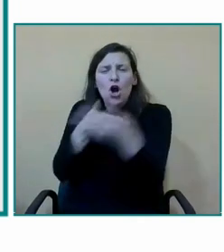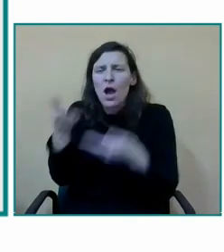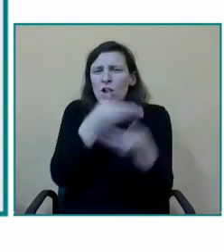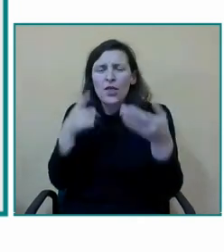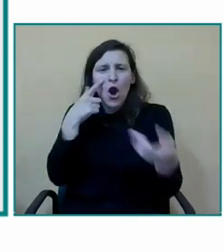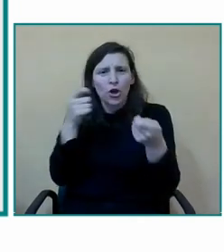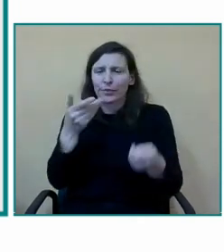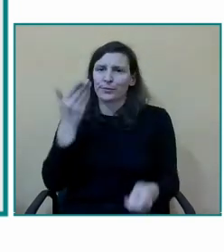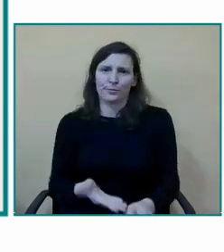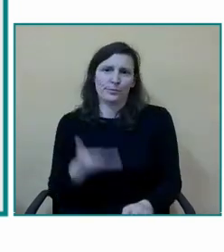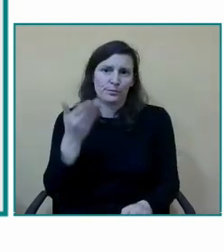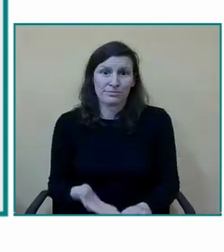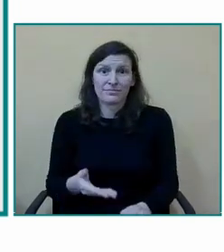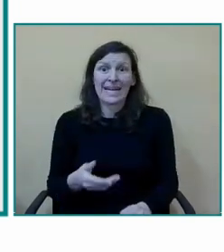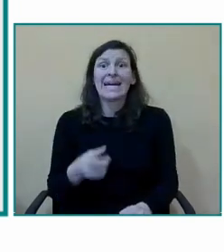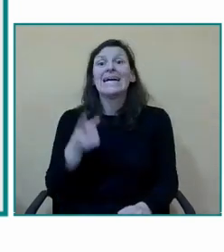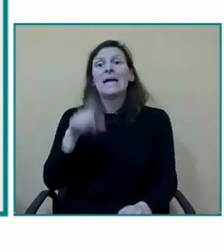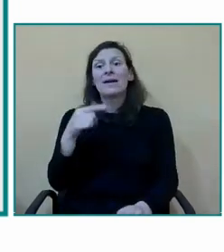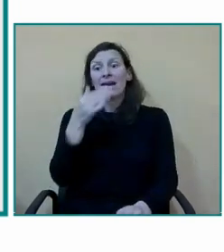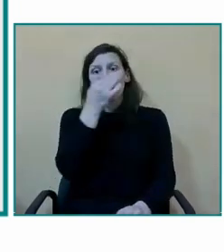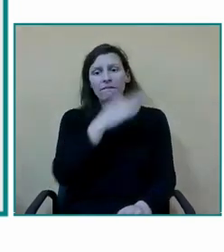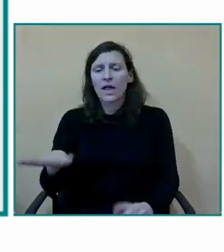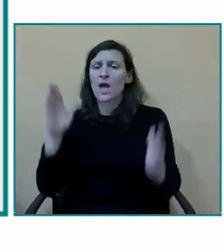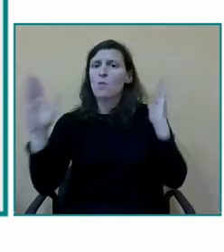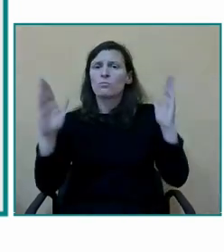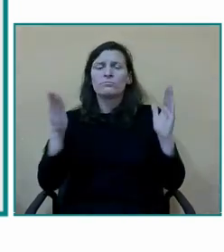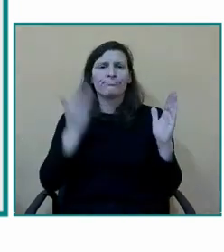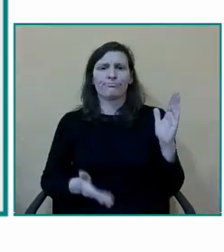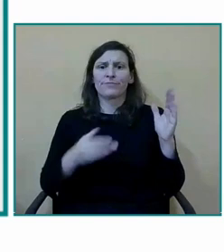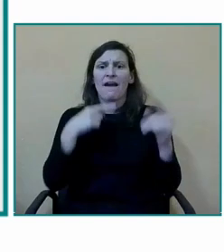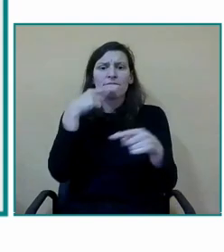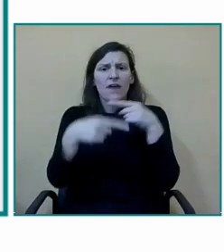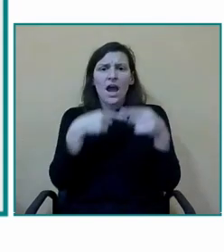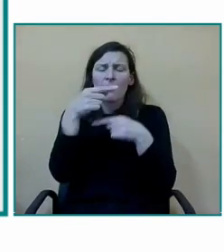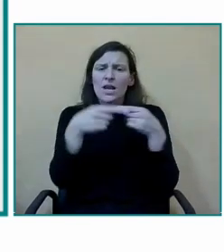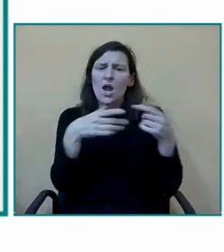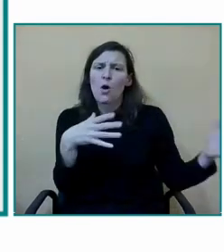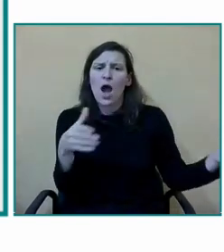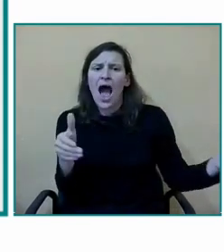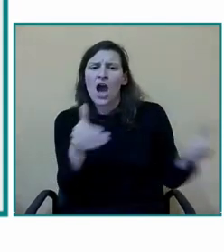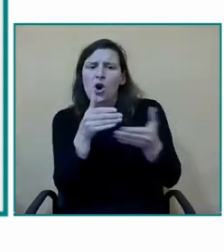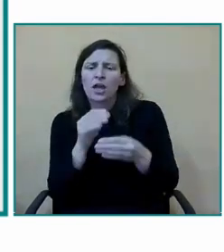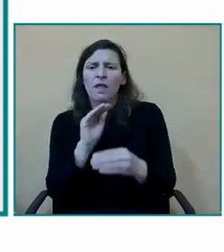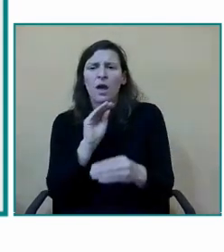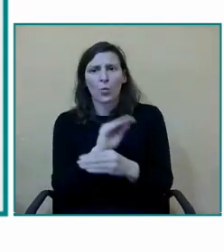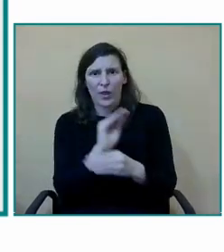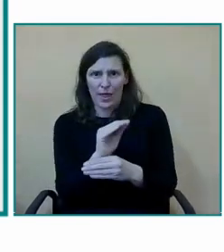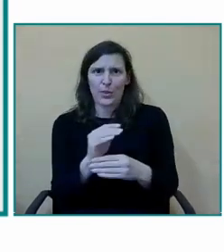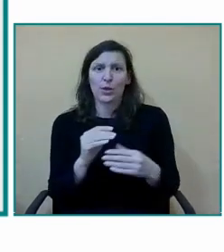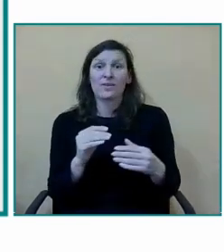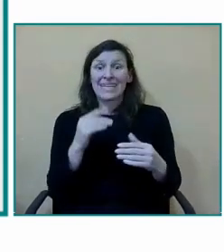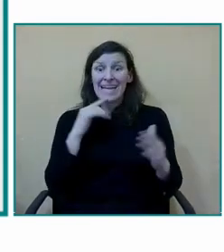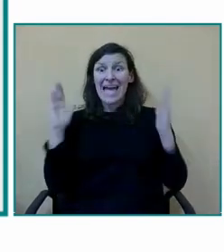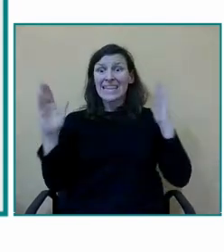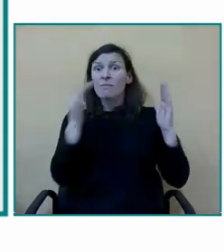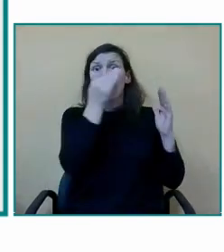familias y de cómo hacemos esa acogida y esa bienvenida a las familias la educación infantil empezamos un viaje muy bonito